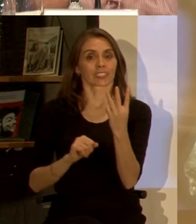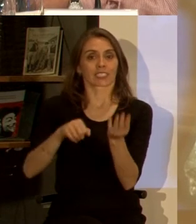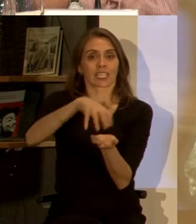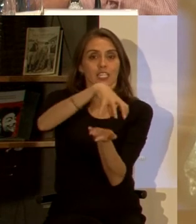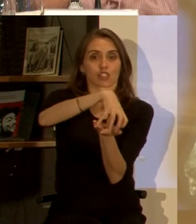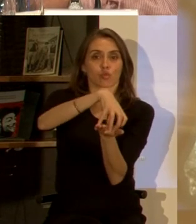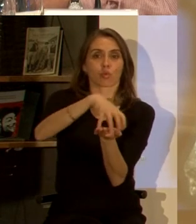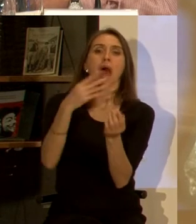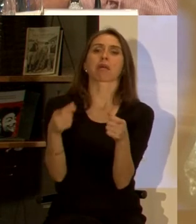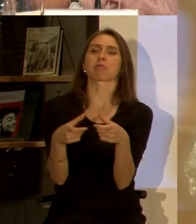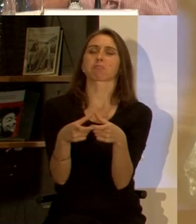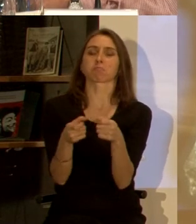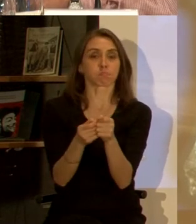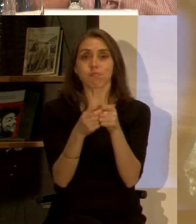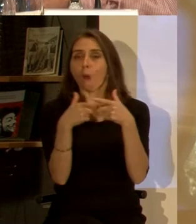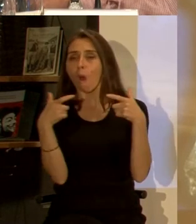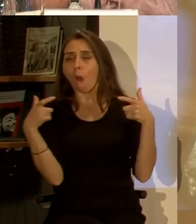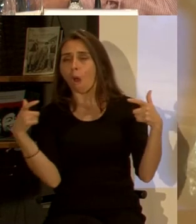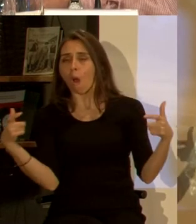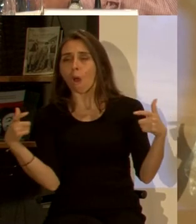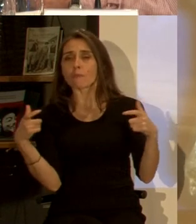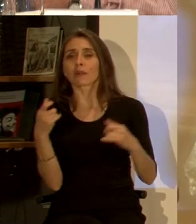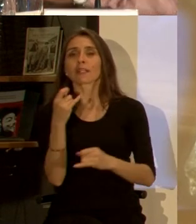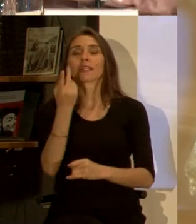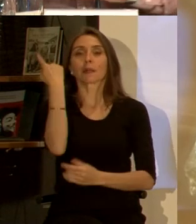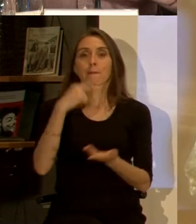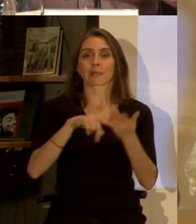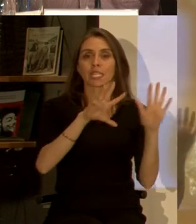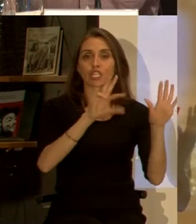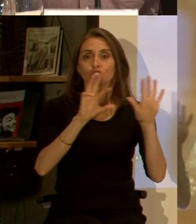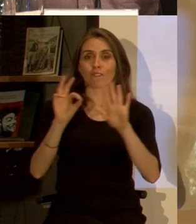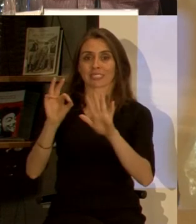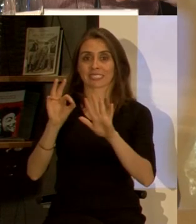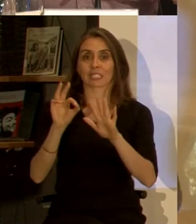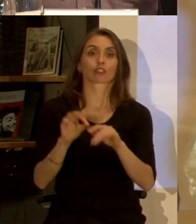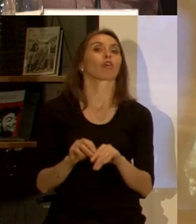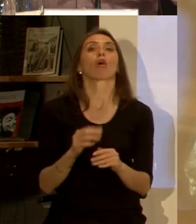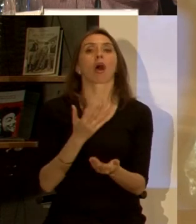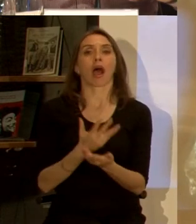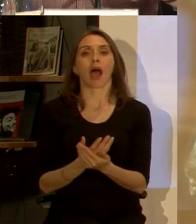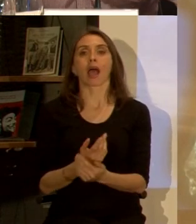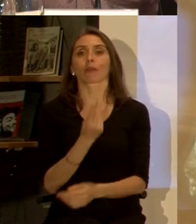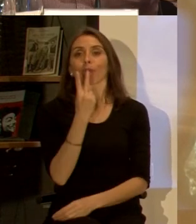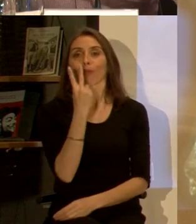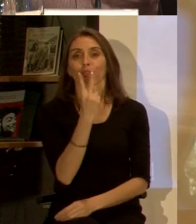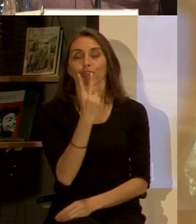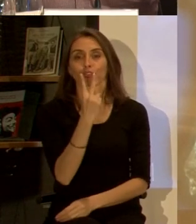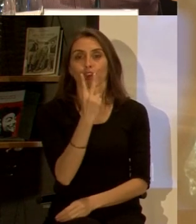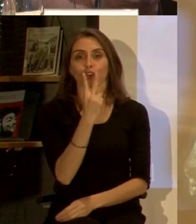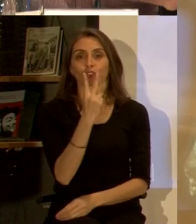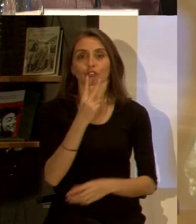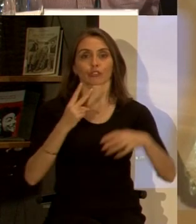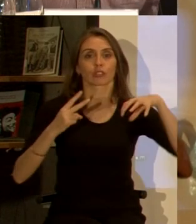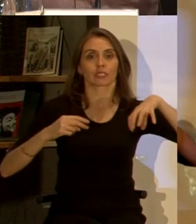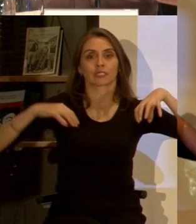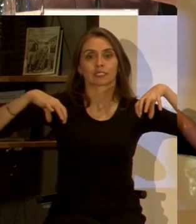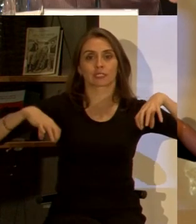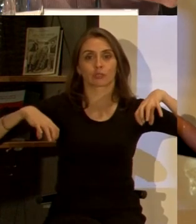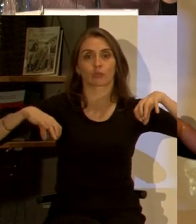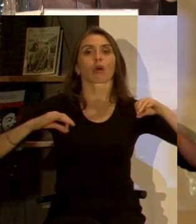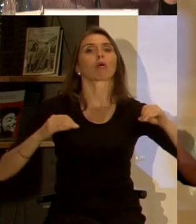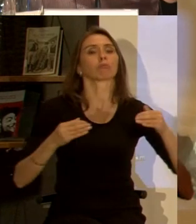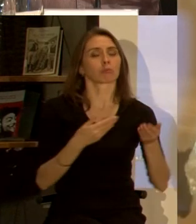han crecido digamos en el siglo XX tenemos dos que podrían decirse que tienen alguna relación desde la